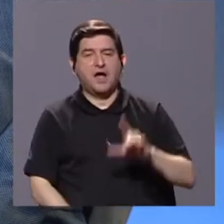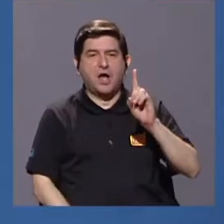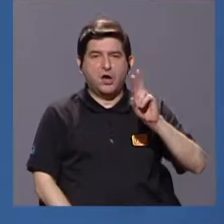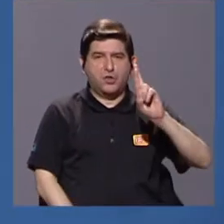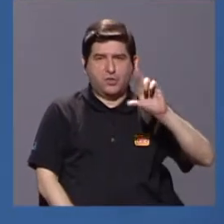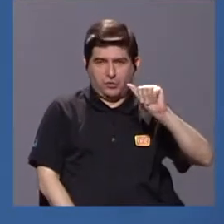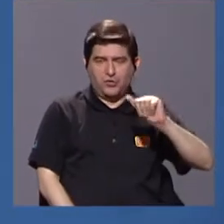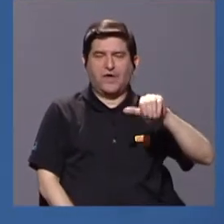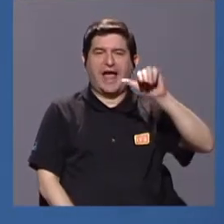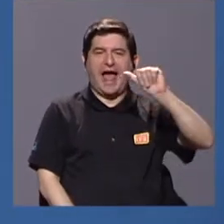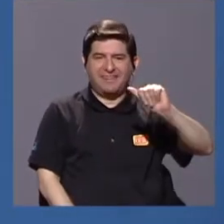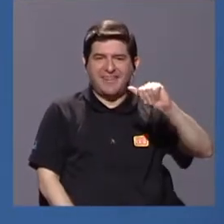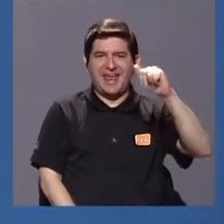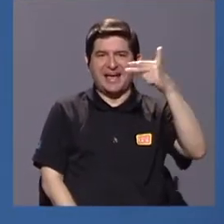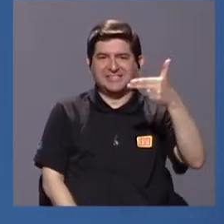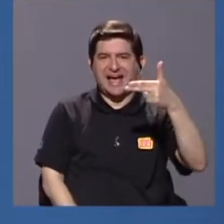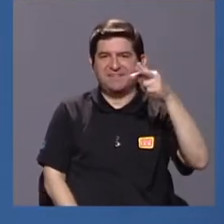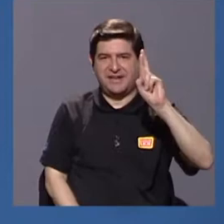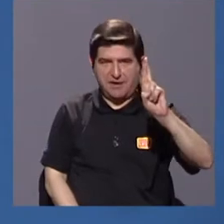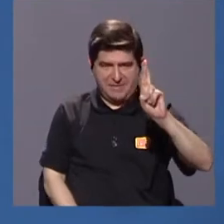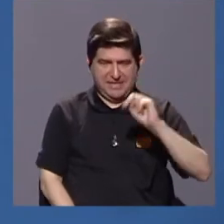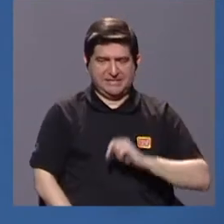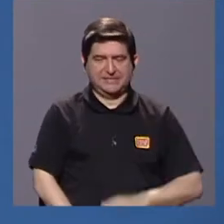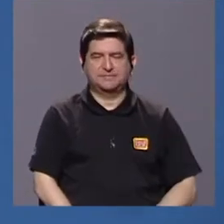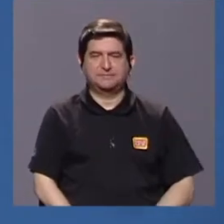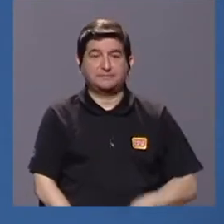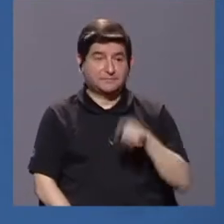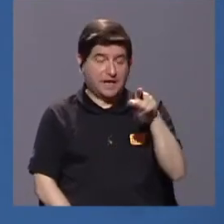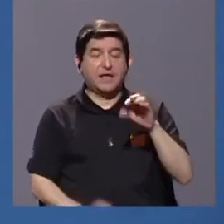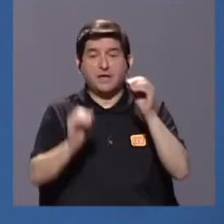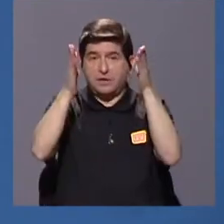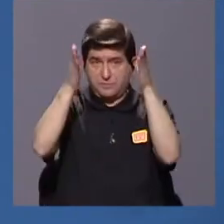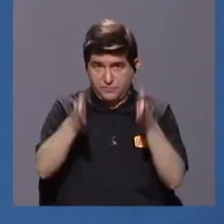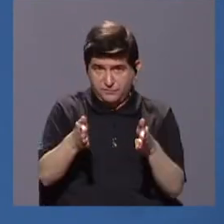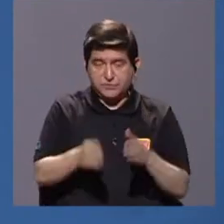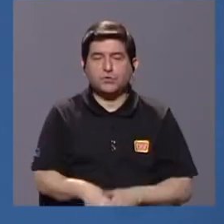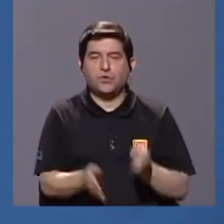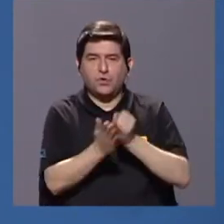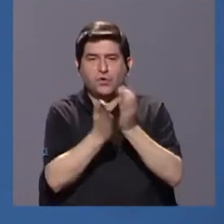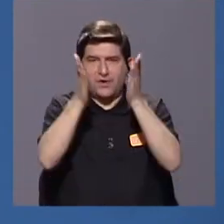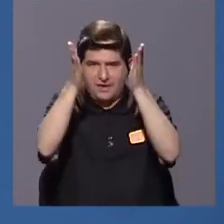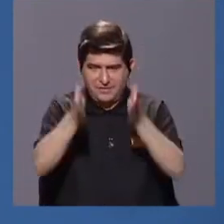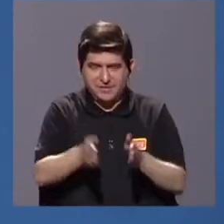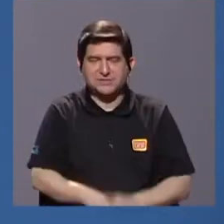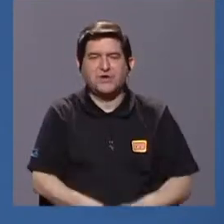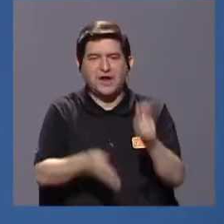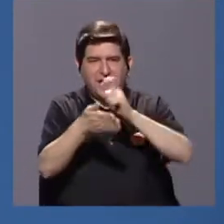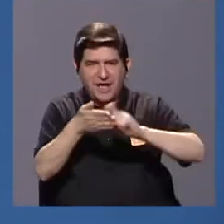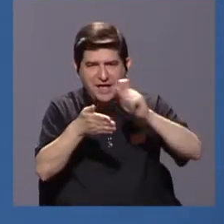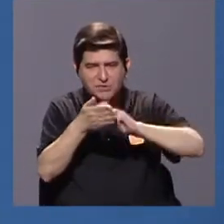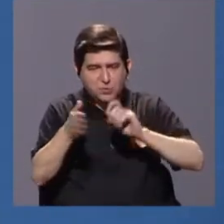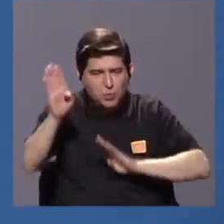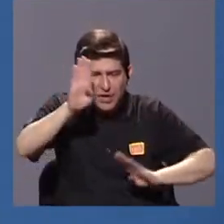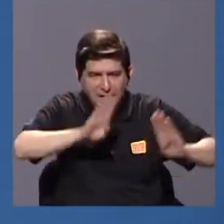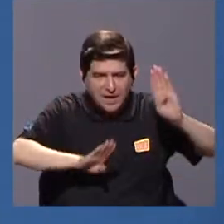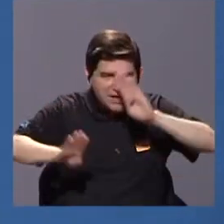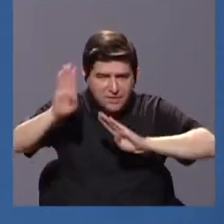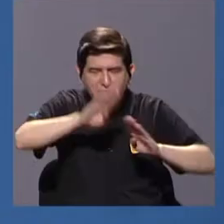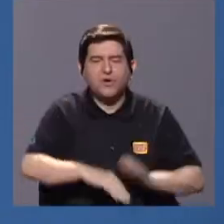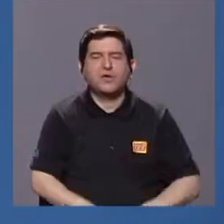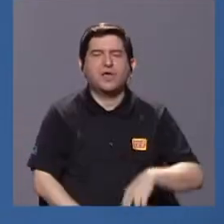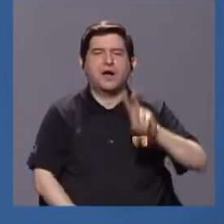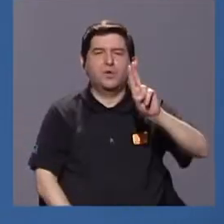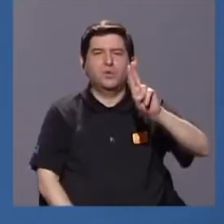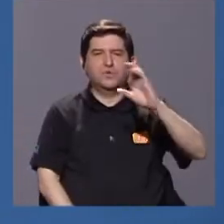doctora Andrea Chávez Ramírez, quien es docente e investigadora en la Escuela de Biología de la